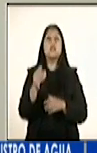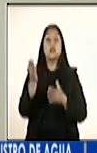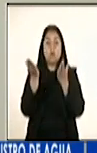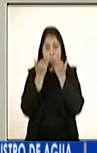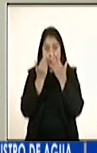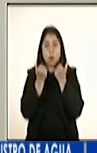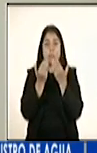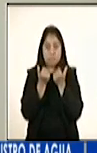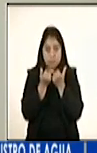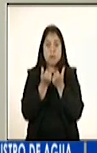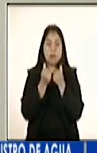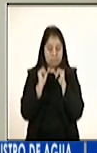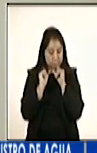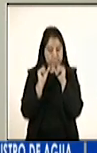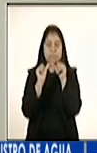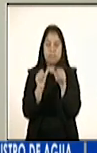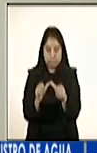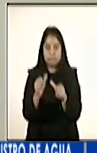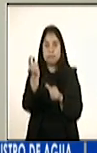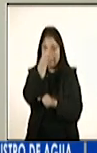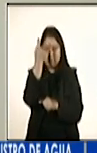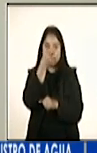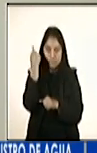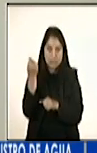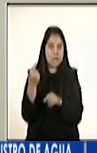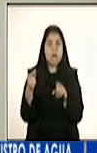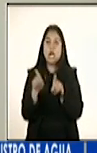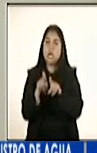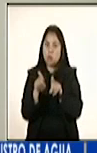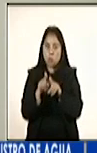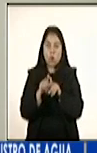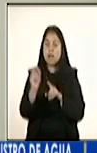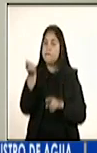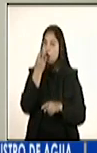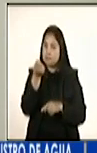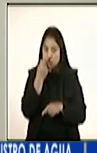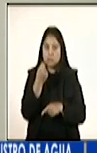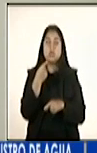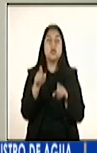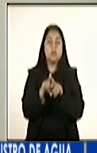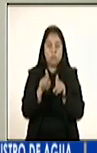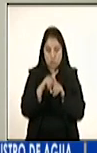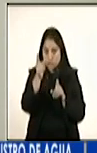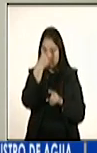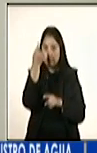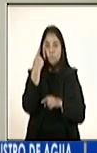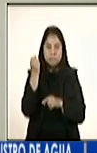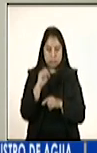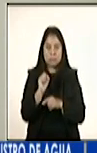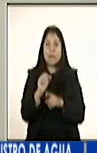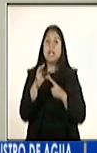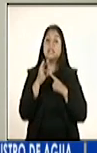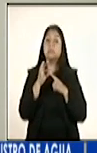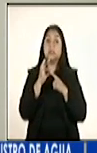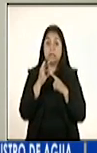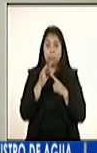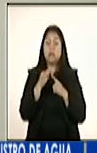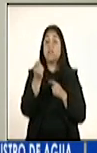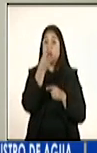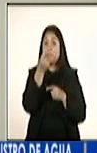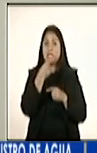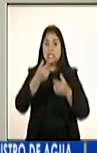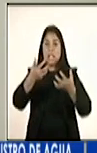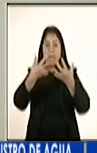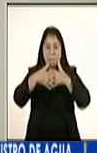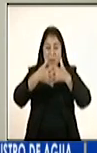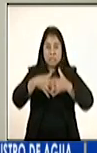producción agrícola continuará con sus labores, al igual que la industria farmacéutica, especialmente las farmacias y droguerías, incluso